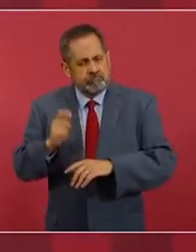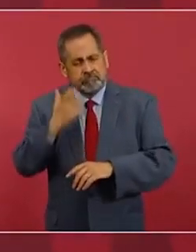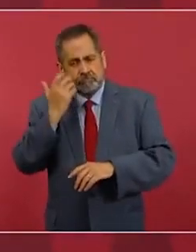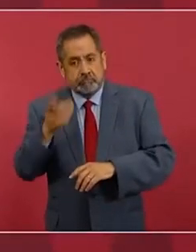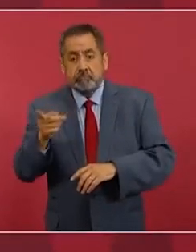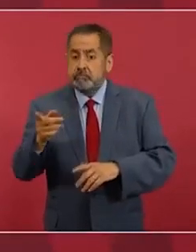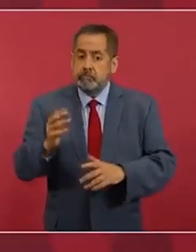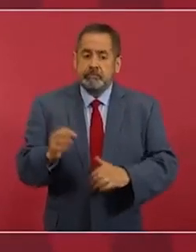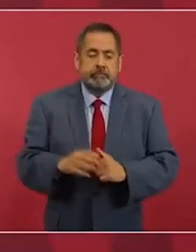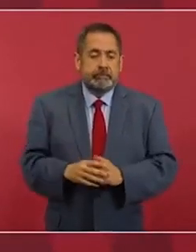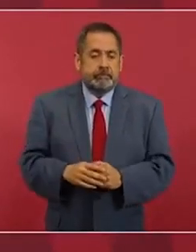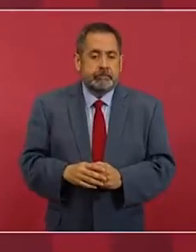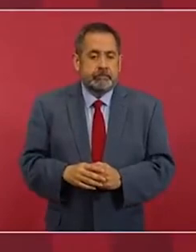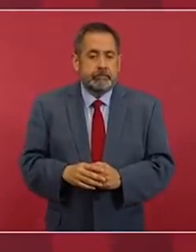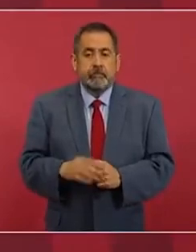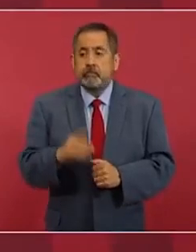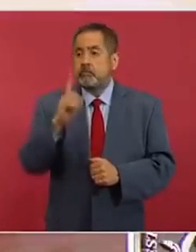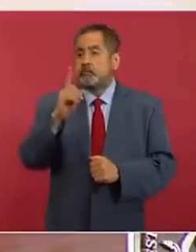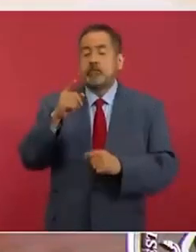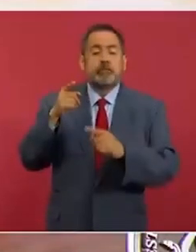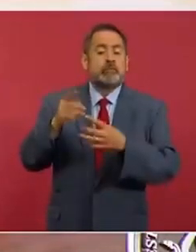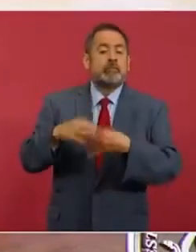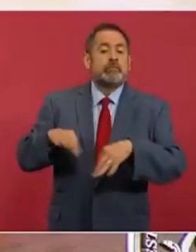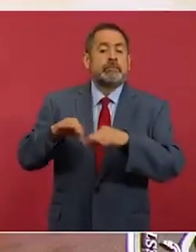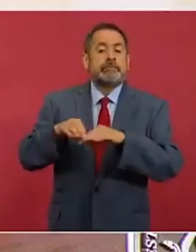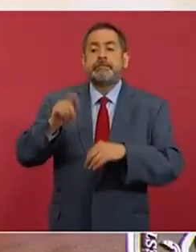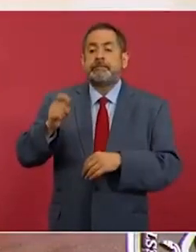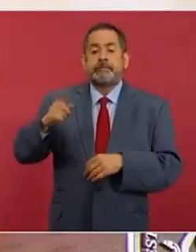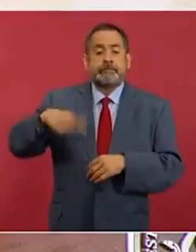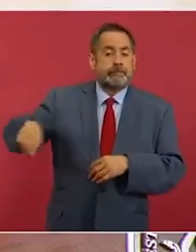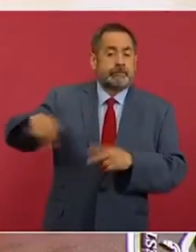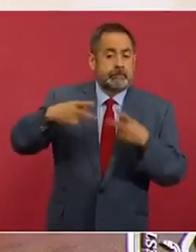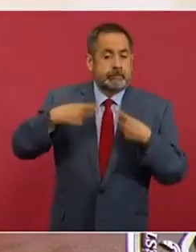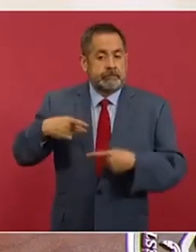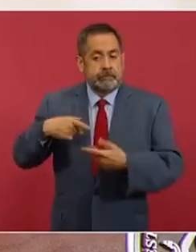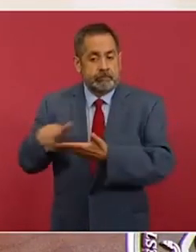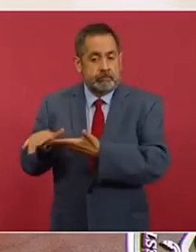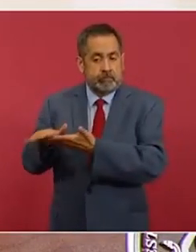sobre todo la gente humilde,